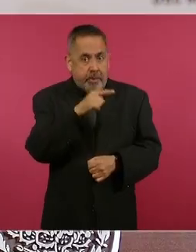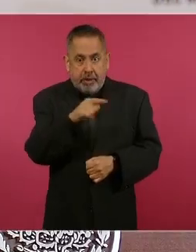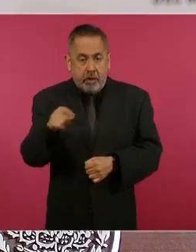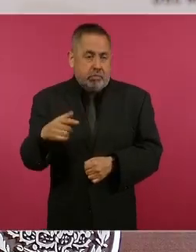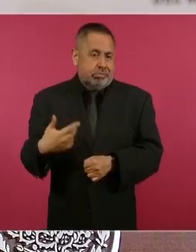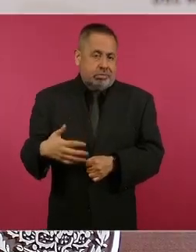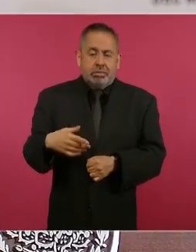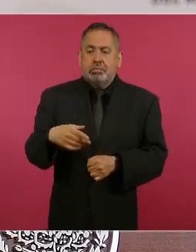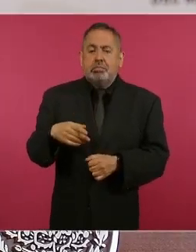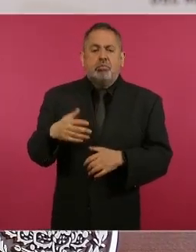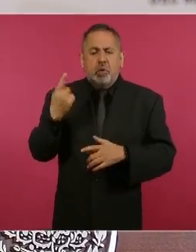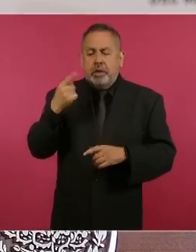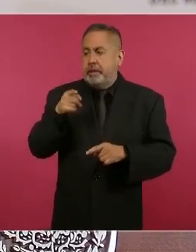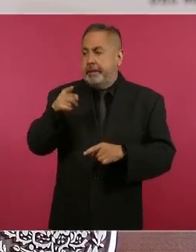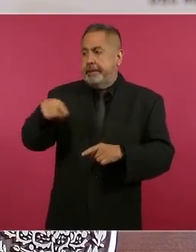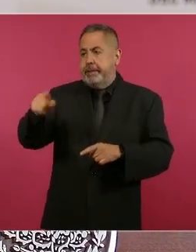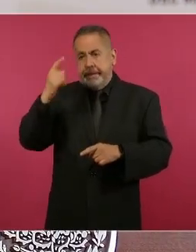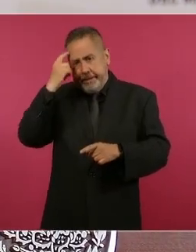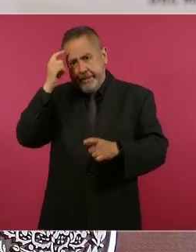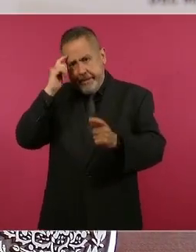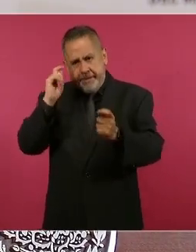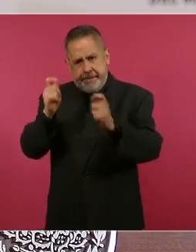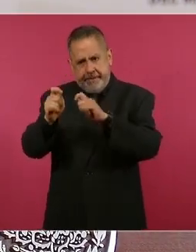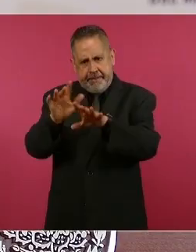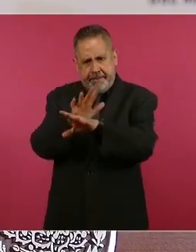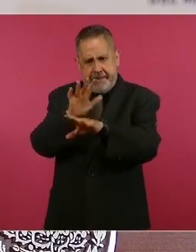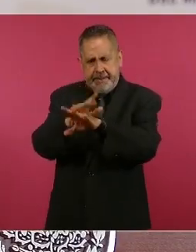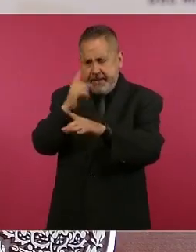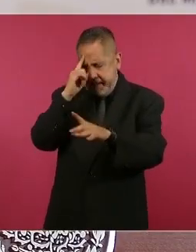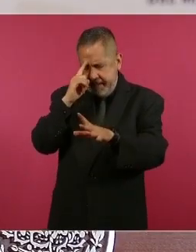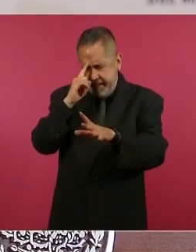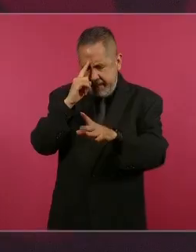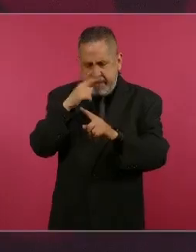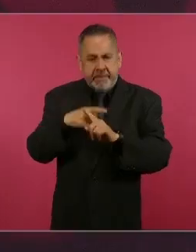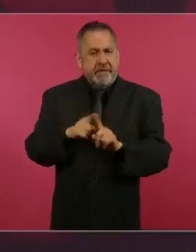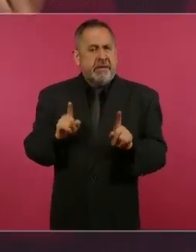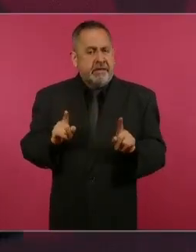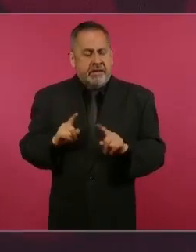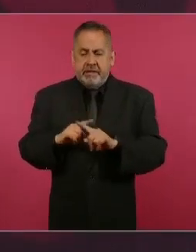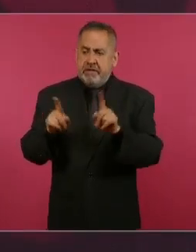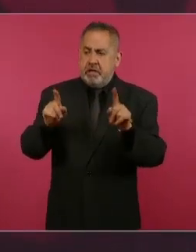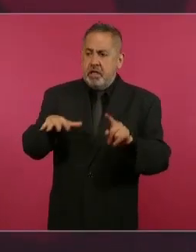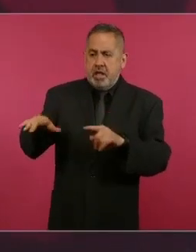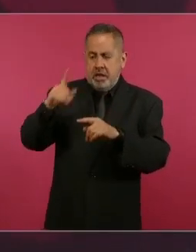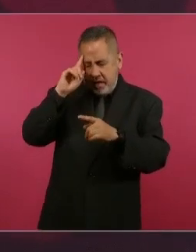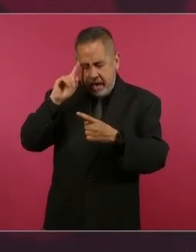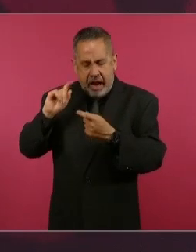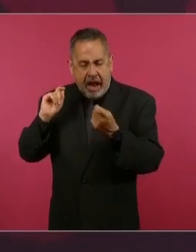mentalidad y cuando cambia la mentalidad de un pueblo, cambia todo.